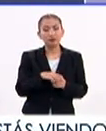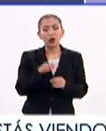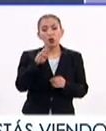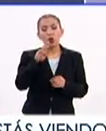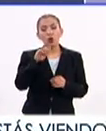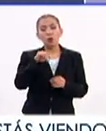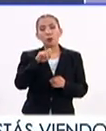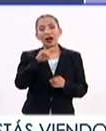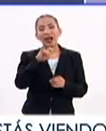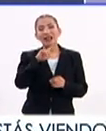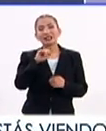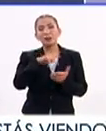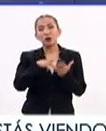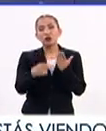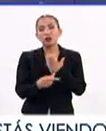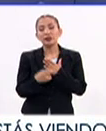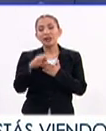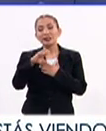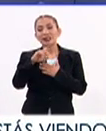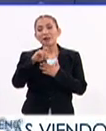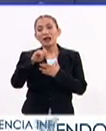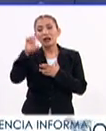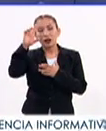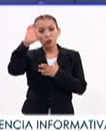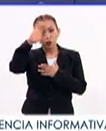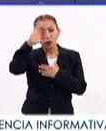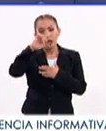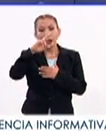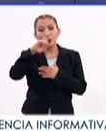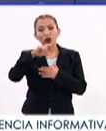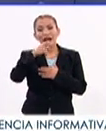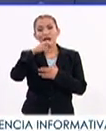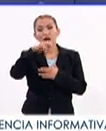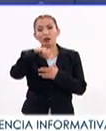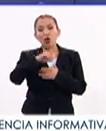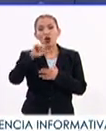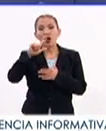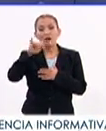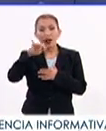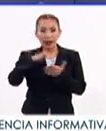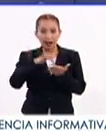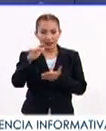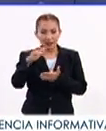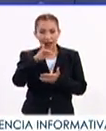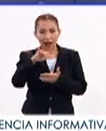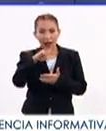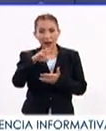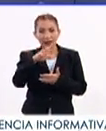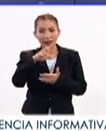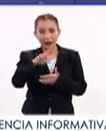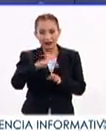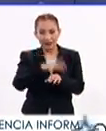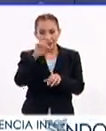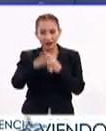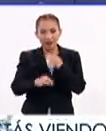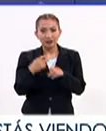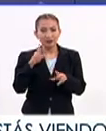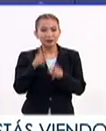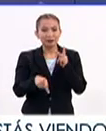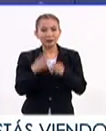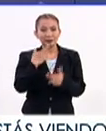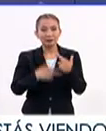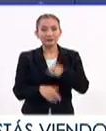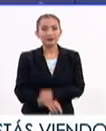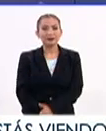Umbrales del Proyecto de Cibercultura de Ramón Jerónimo Olvera. Gracias Javier Aranda, como siempre, excelente fin de semana. Vamos a una pausa,